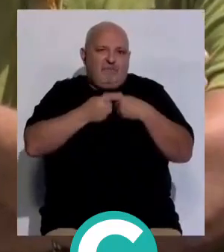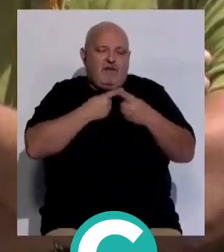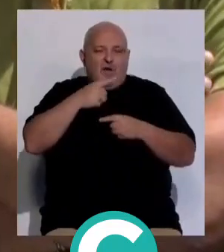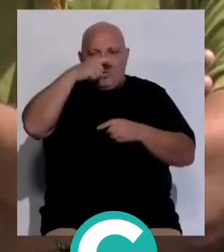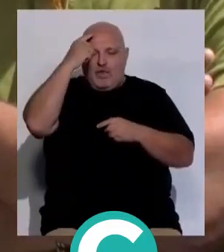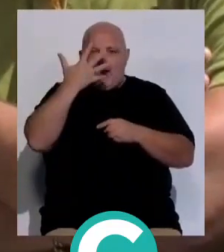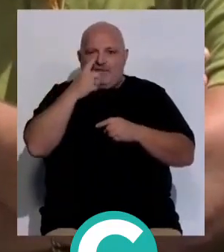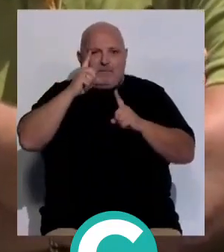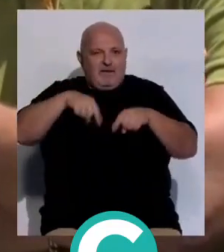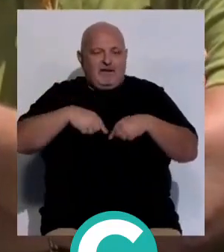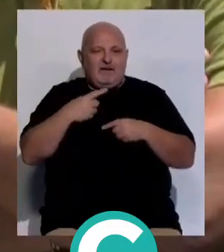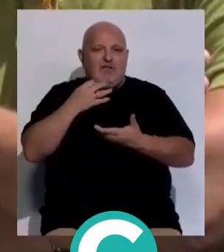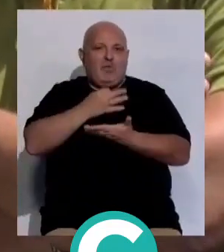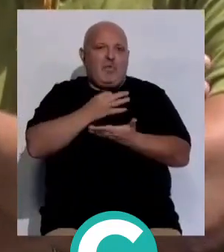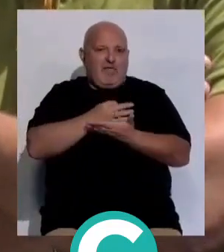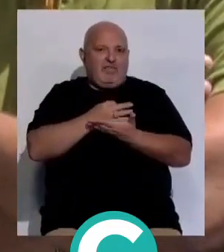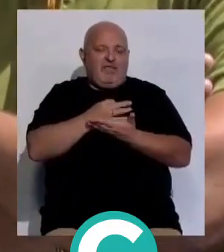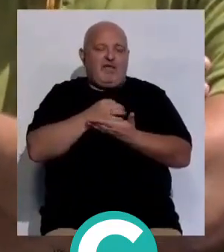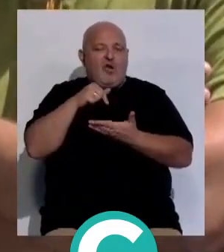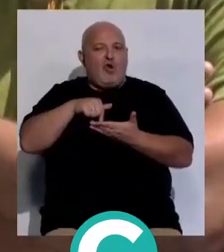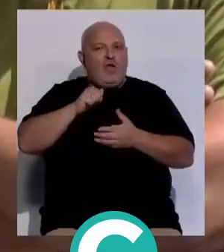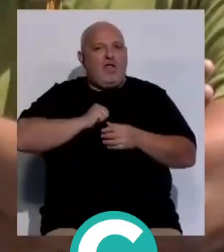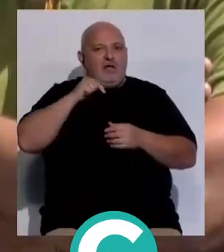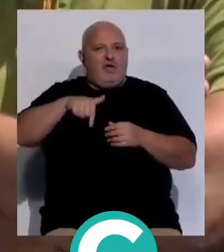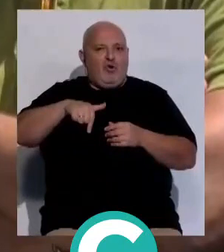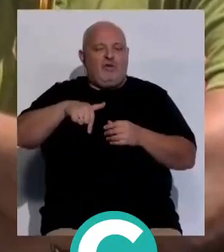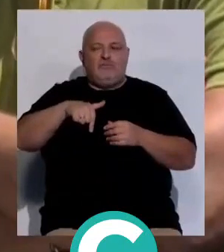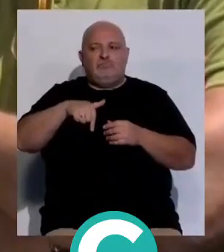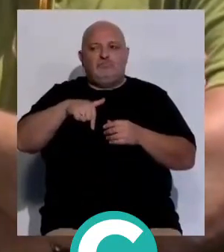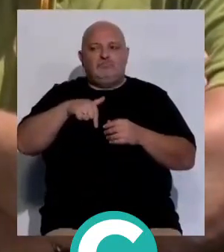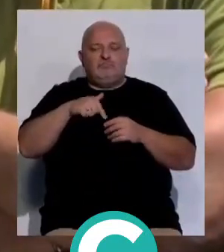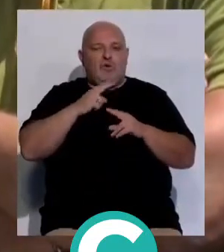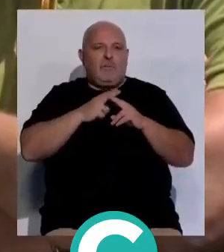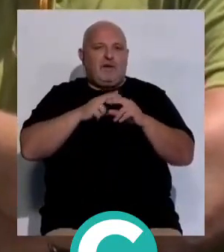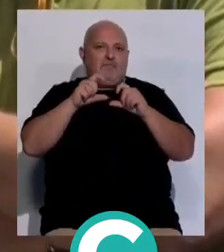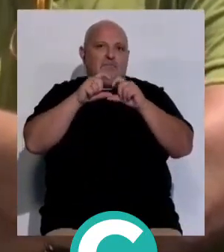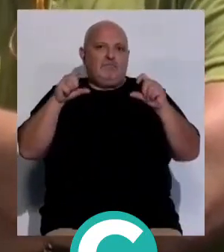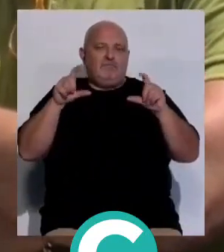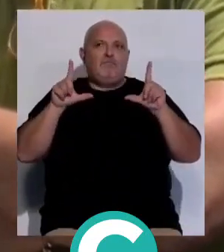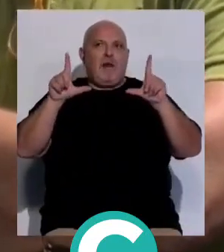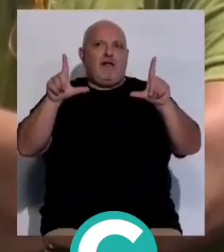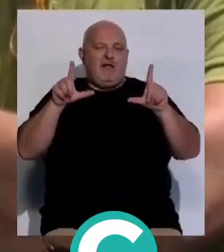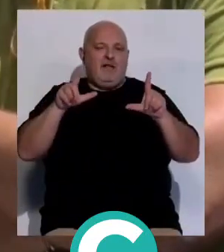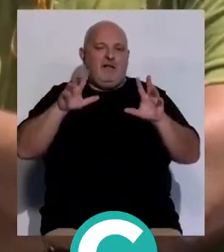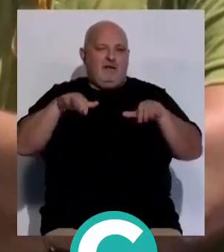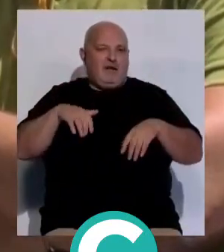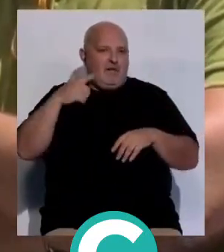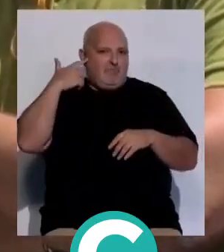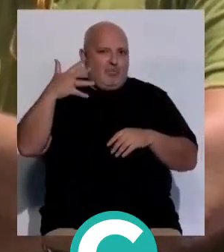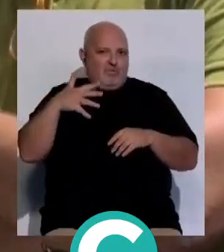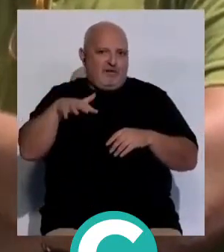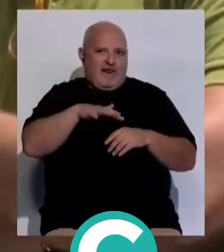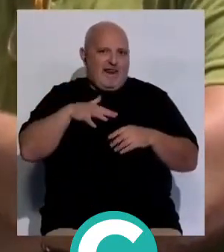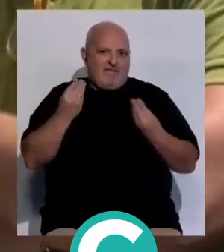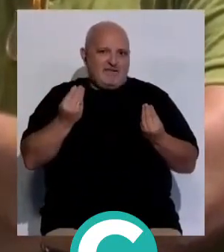cultura de su ciudad, pues hoy le hayan puesto su nombre a uno de los sitios más señeros del barrio,